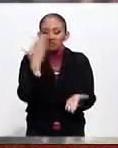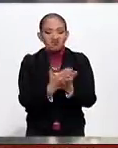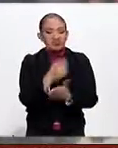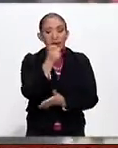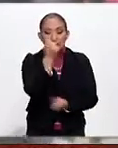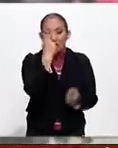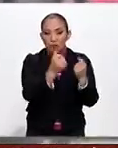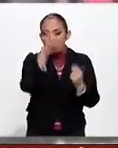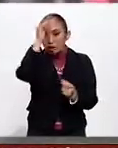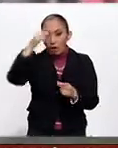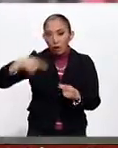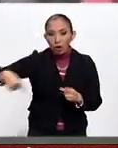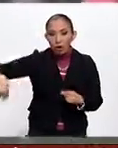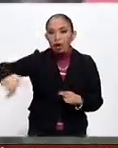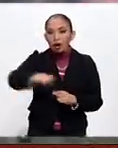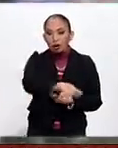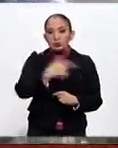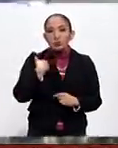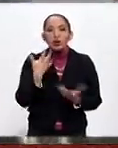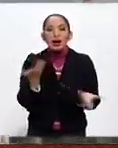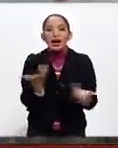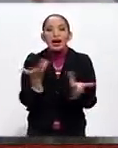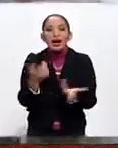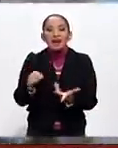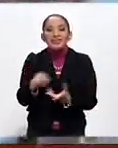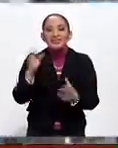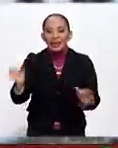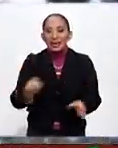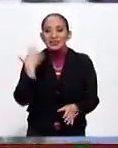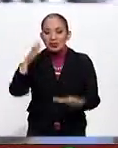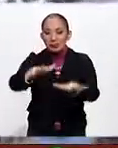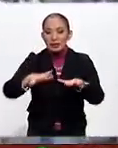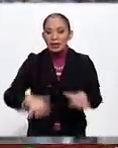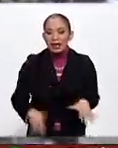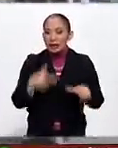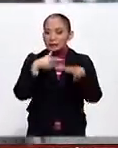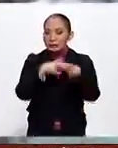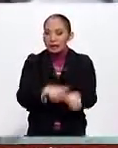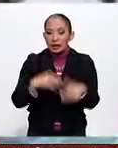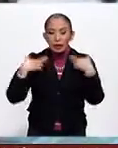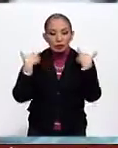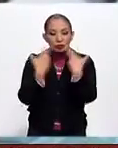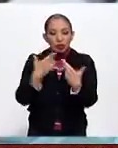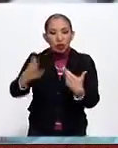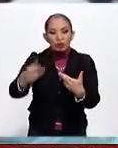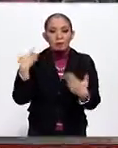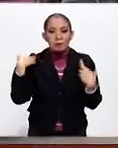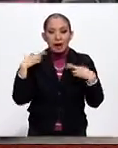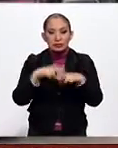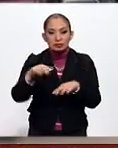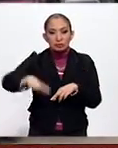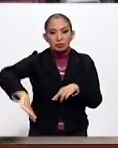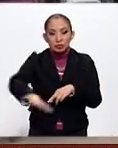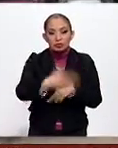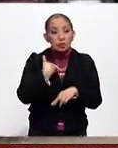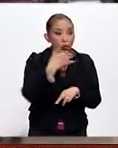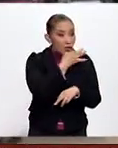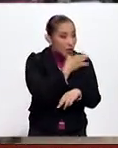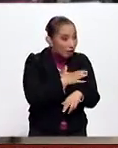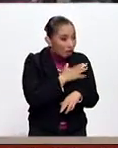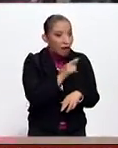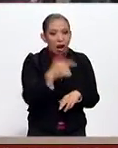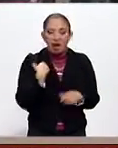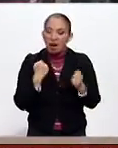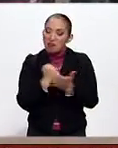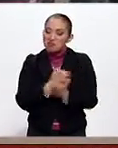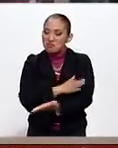Esos son algunos de los acuerdos, repito, que llegaron en asamblea permanente después del anuncio que entrará la